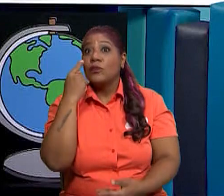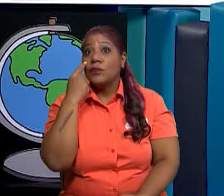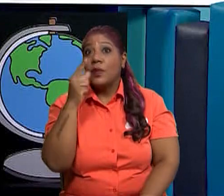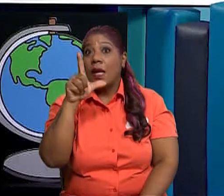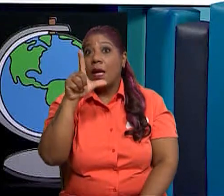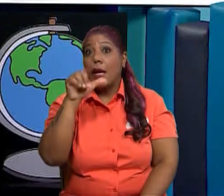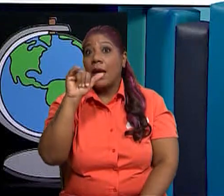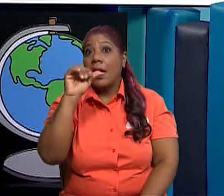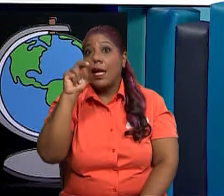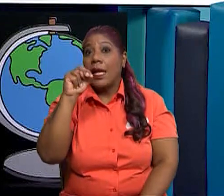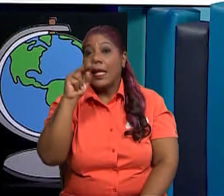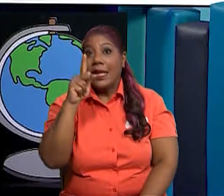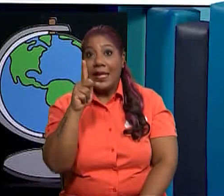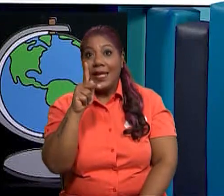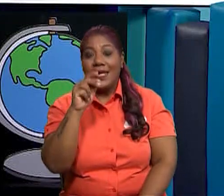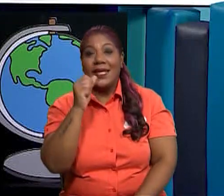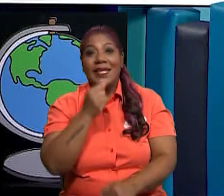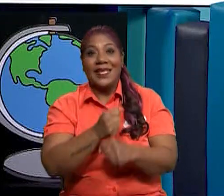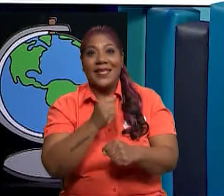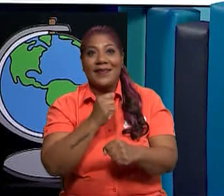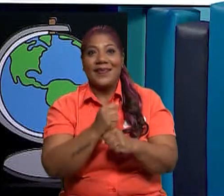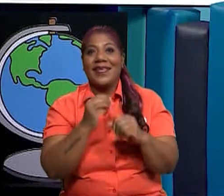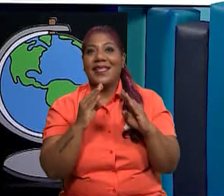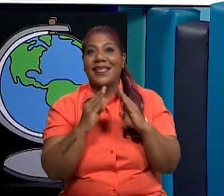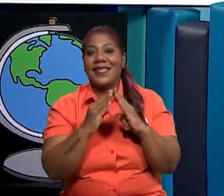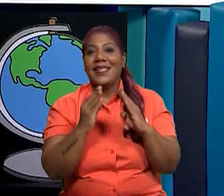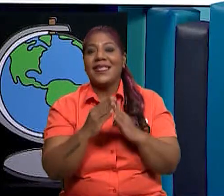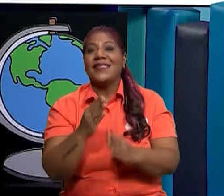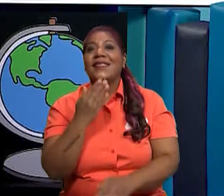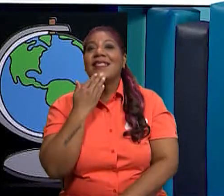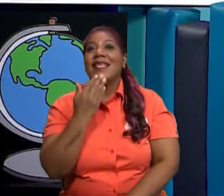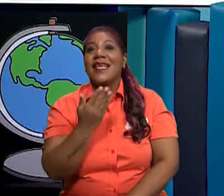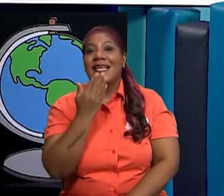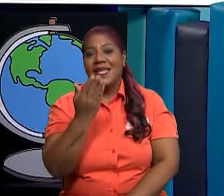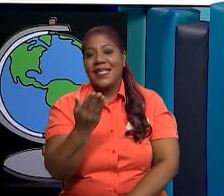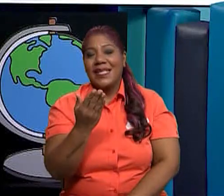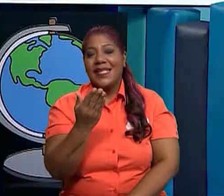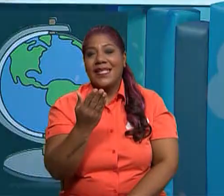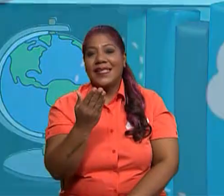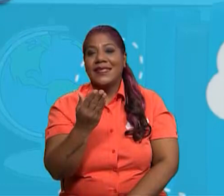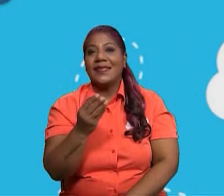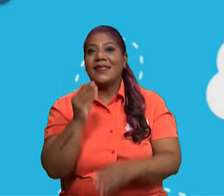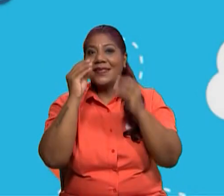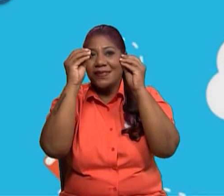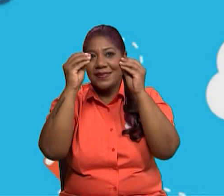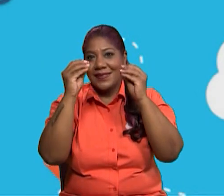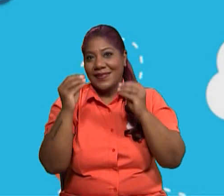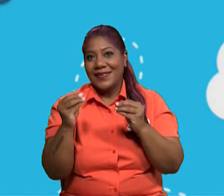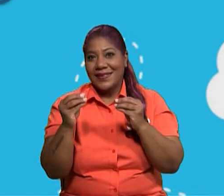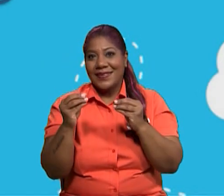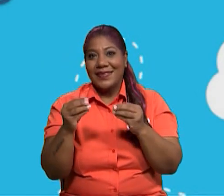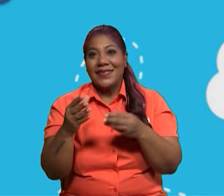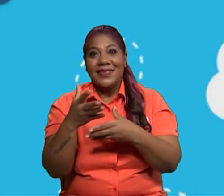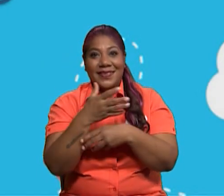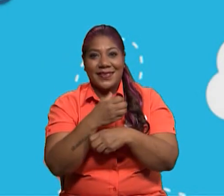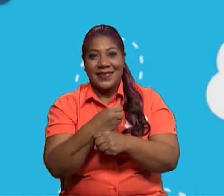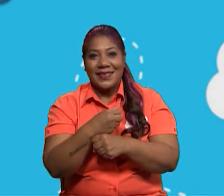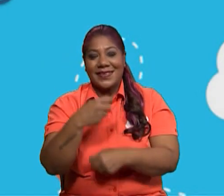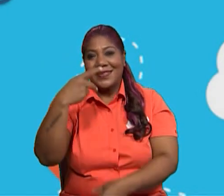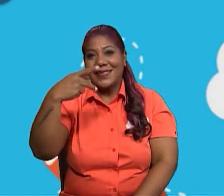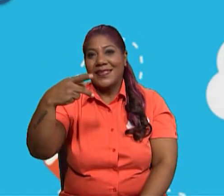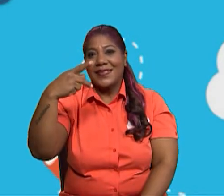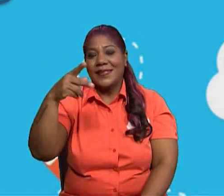puedas trabajar en casa. Por ahora, queremos agradecerle muy calurosamente a la profesora Cristina Núñez de